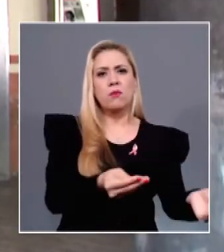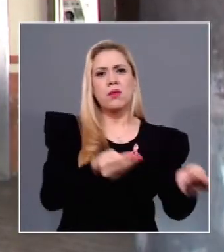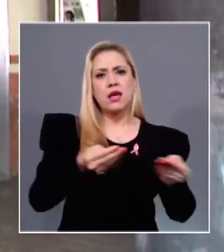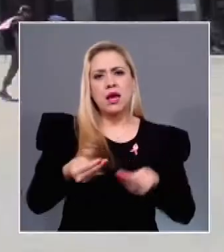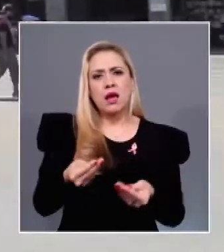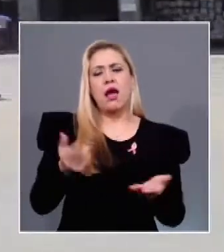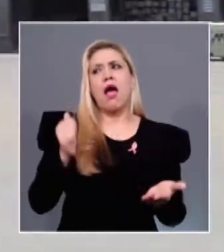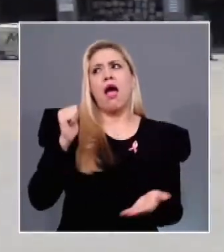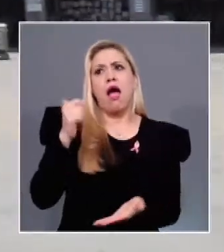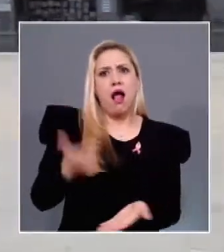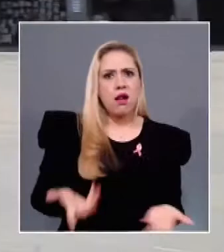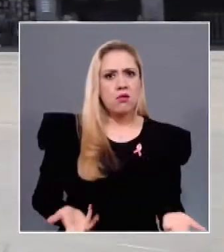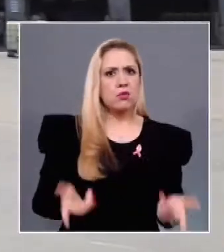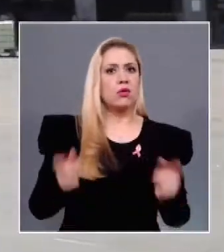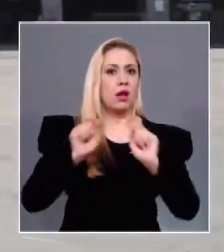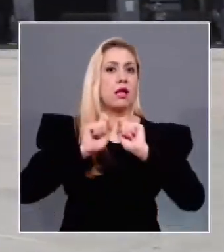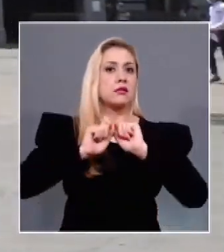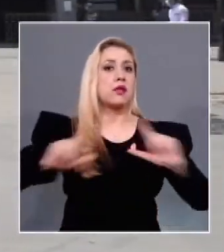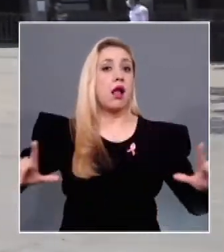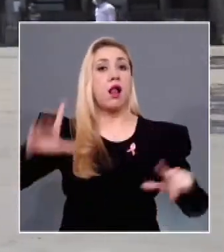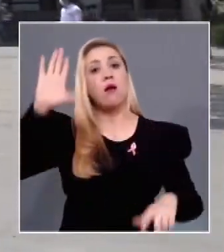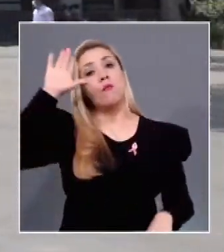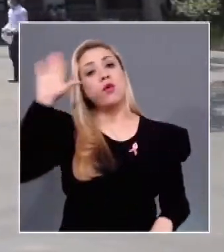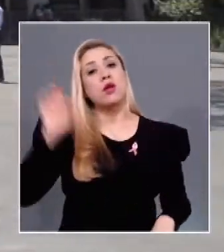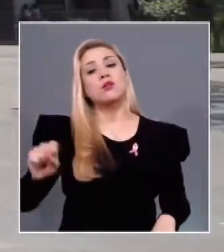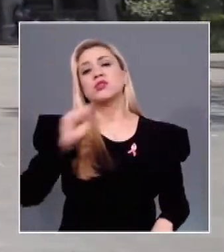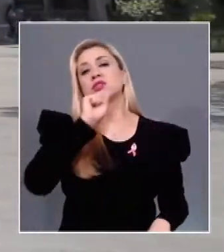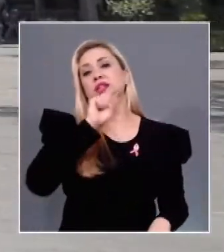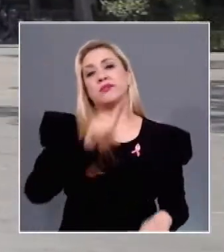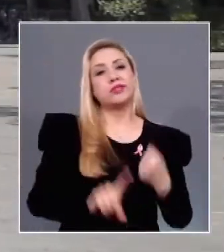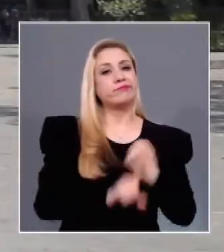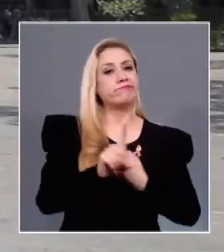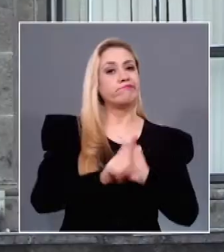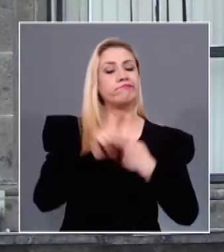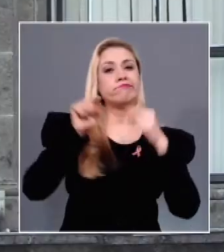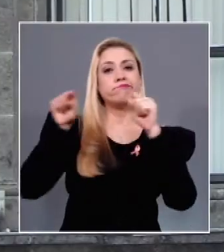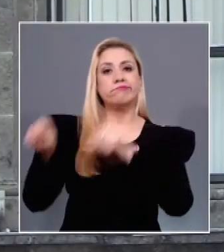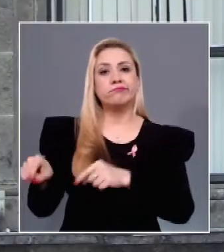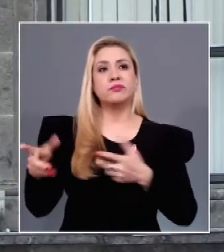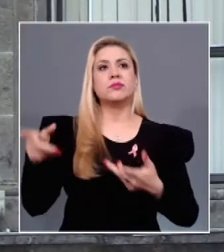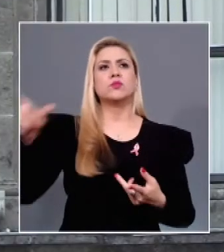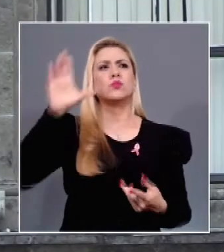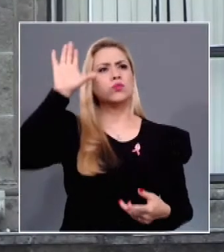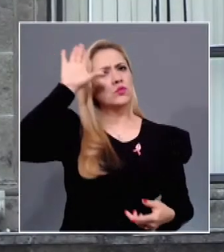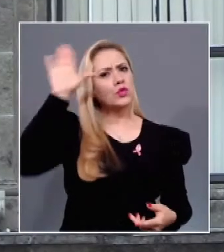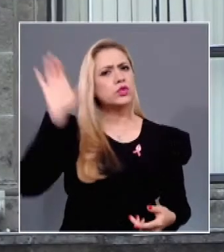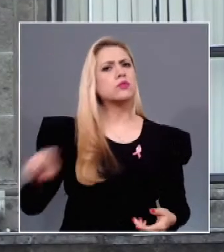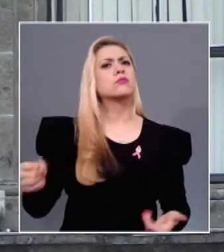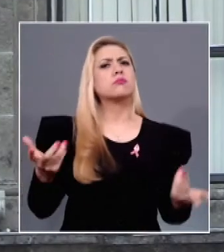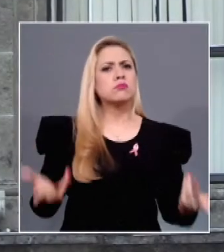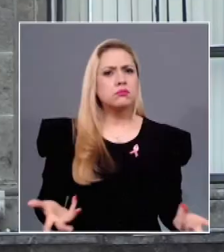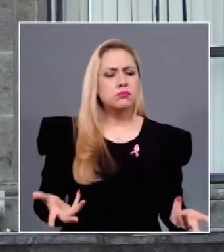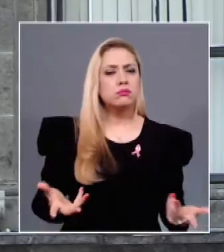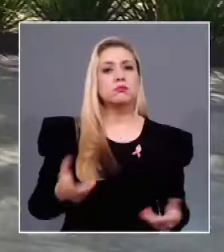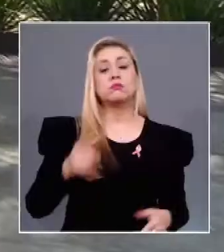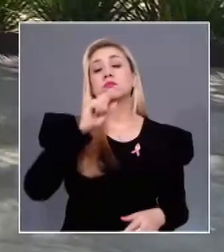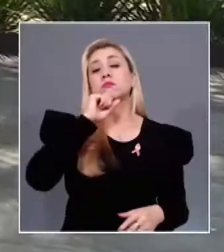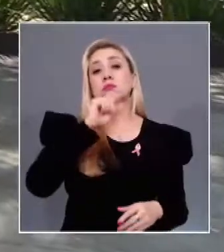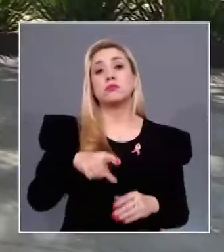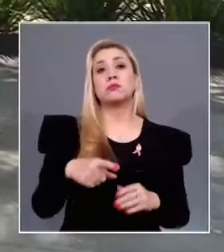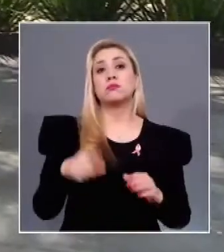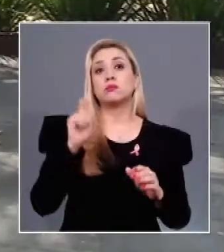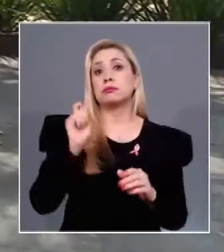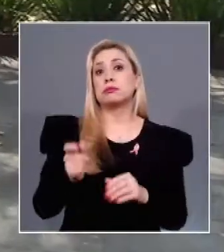de Tlaxcala y Morelos. En el caso de esta última entidad, también invalidó disposiciones que sancionaban por la vía